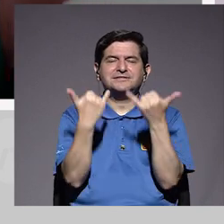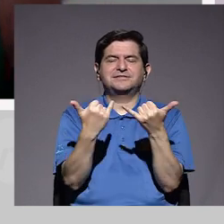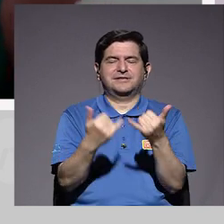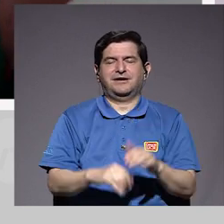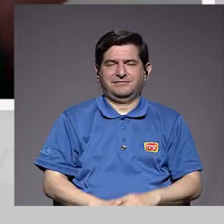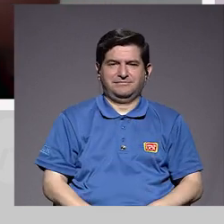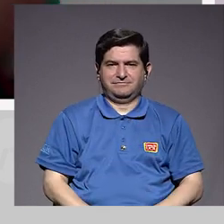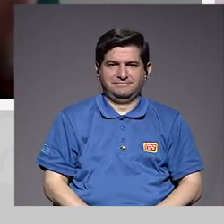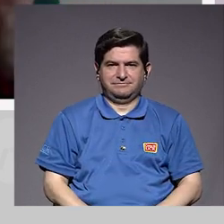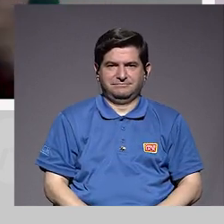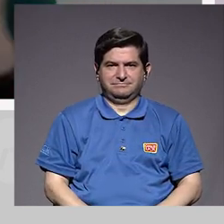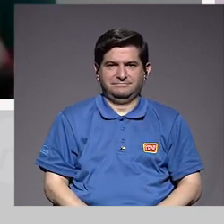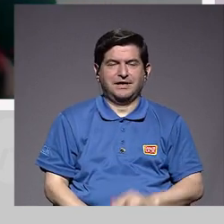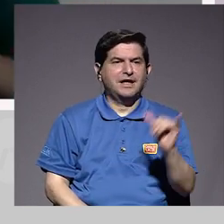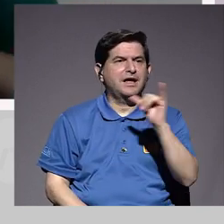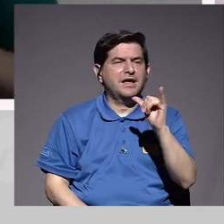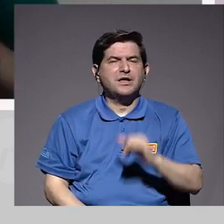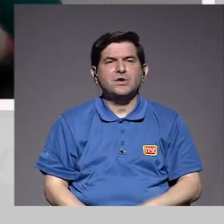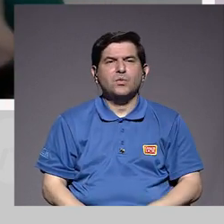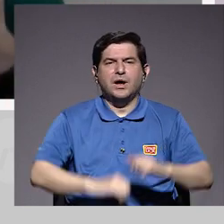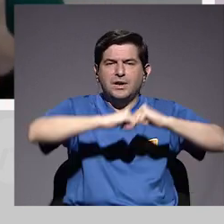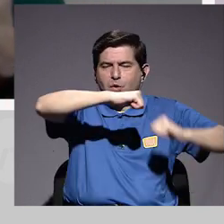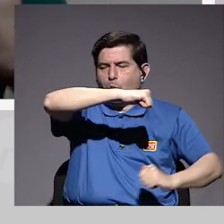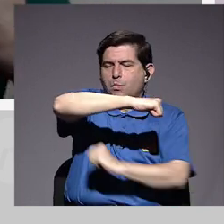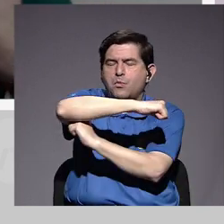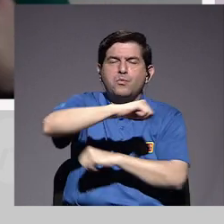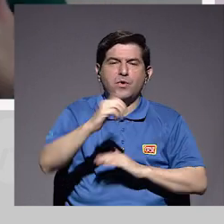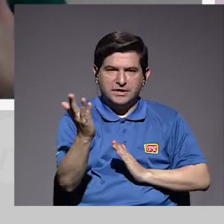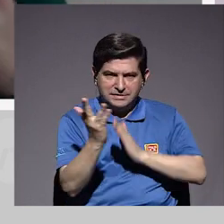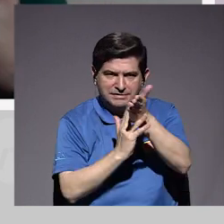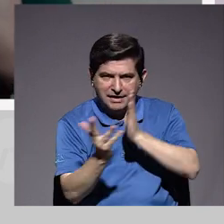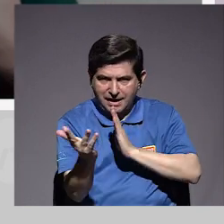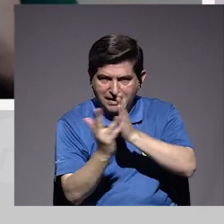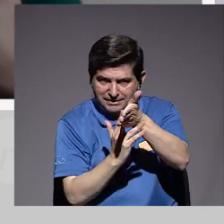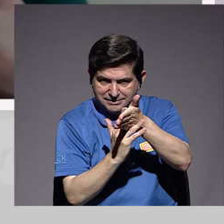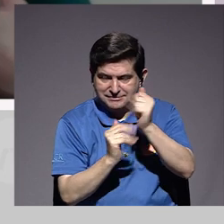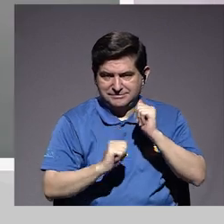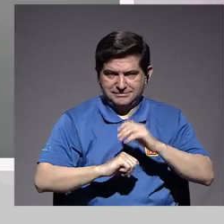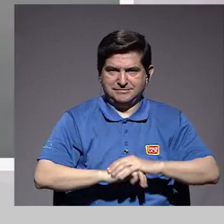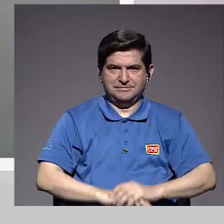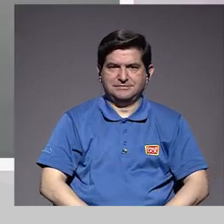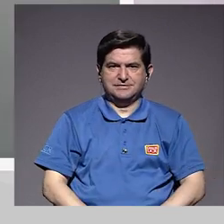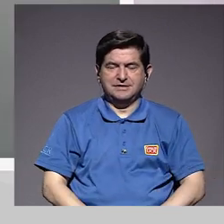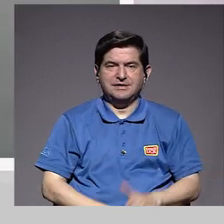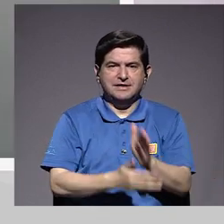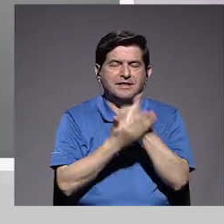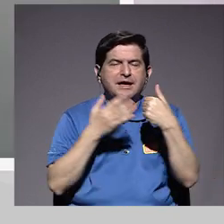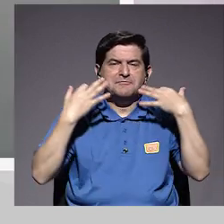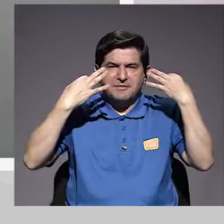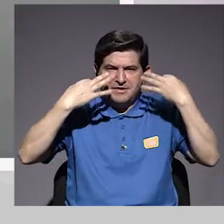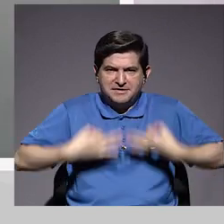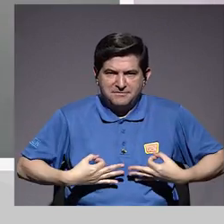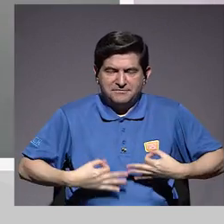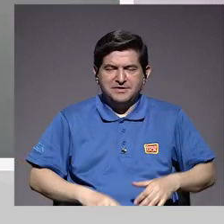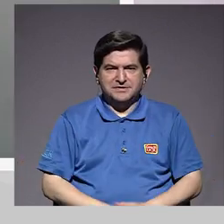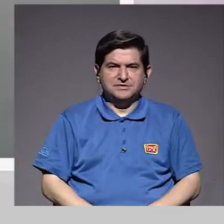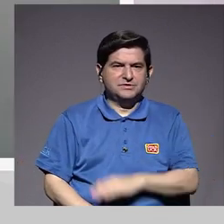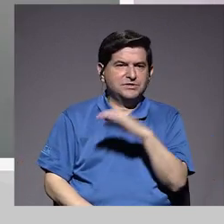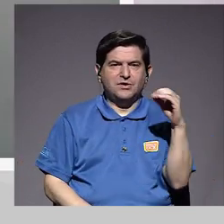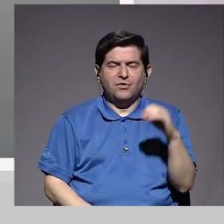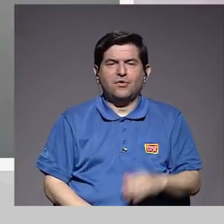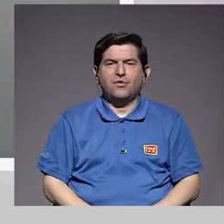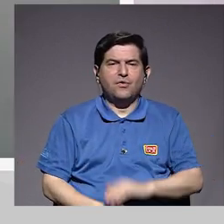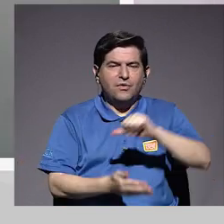¿verdad? O sea, veámoslo así como un puente donde yo puedo entrar entonces a la parte física o al alma